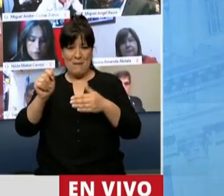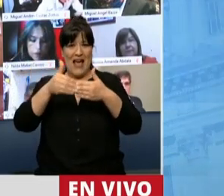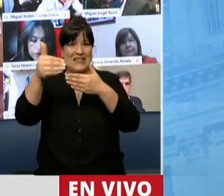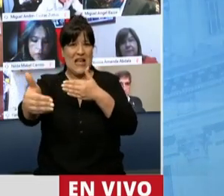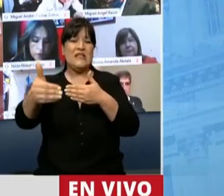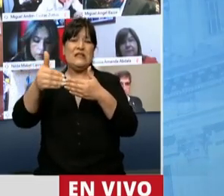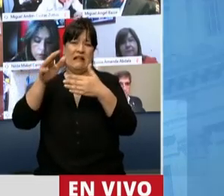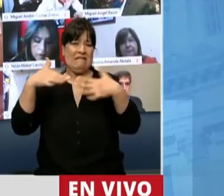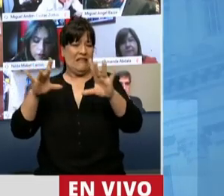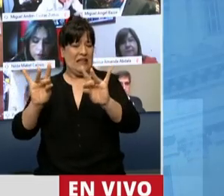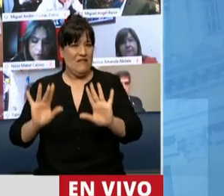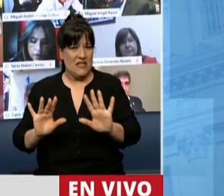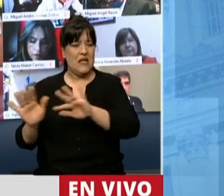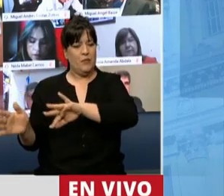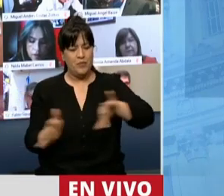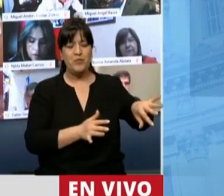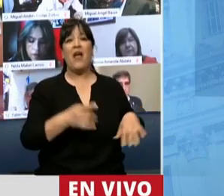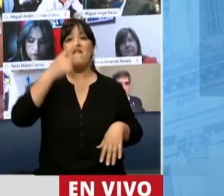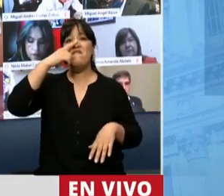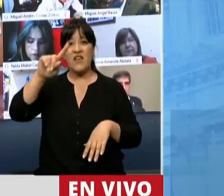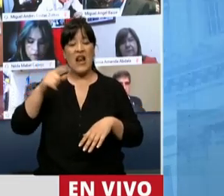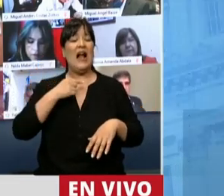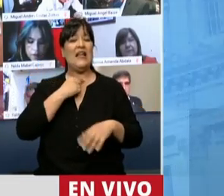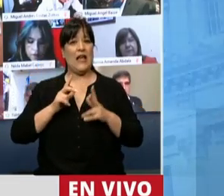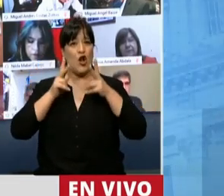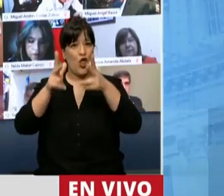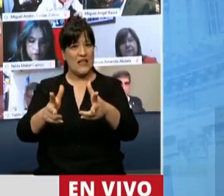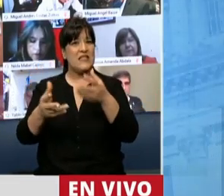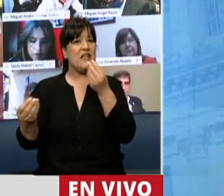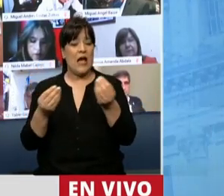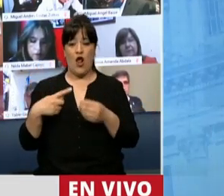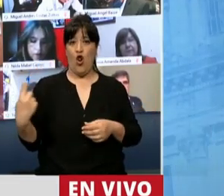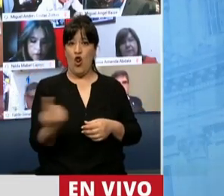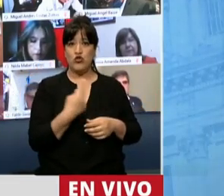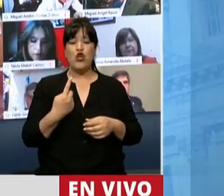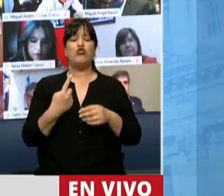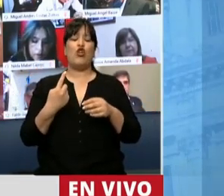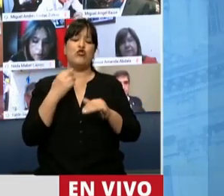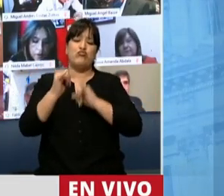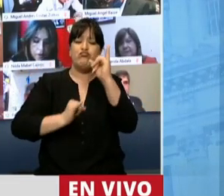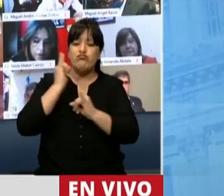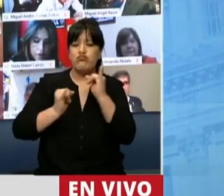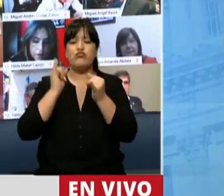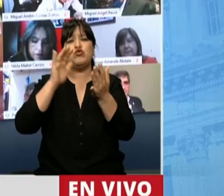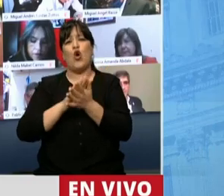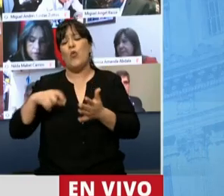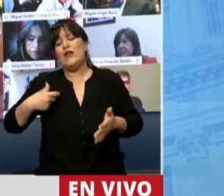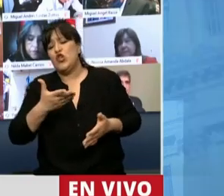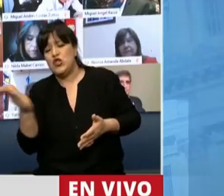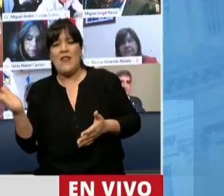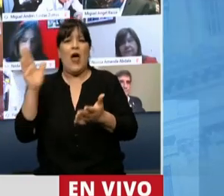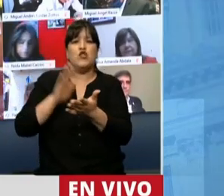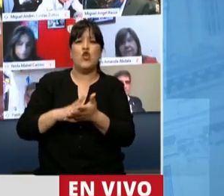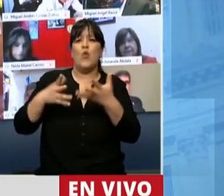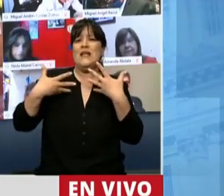nacionales. Finalmente, presidente, quiero decir que cuando nosotros abordamos temas sociales o temas vinculados con la salud,